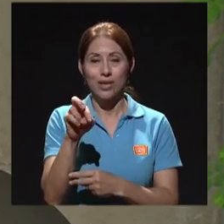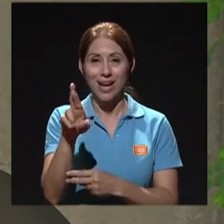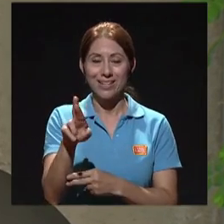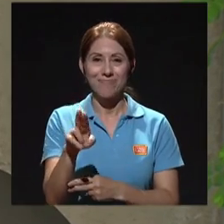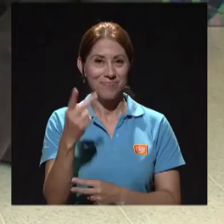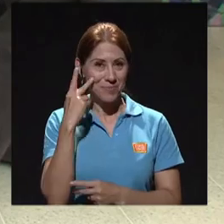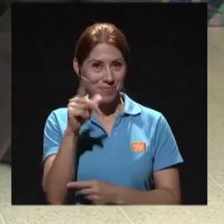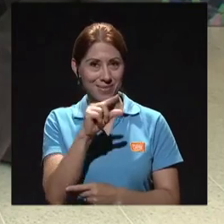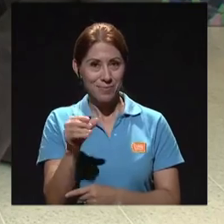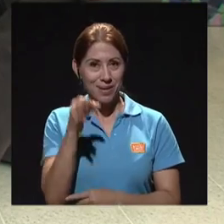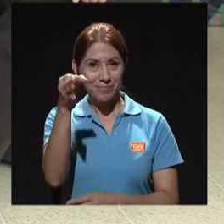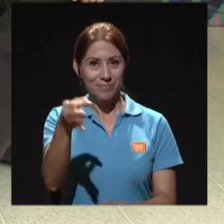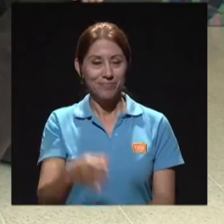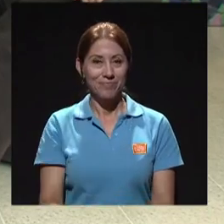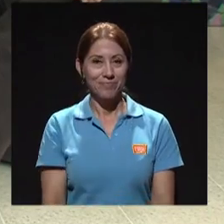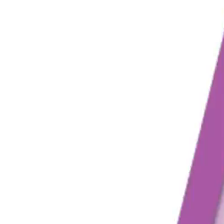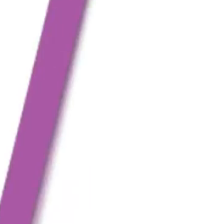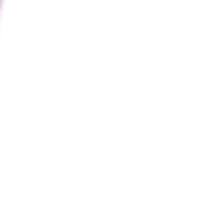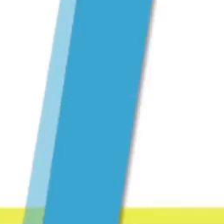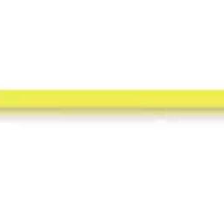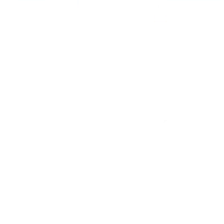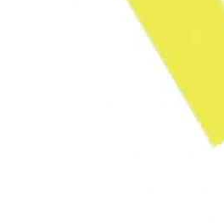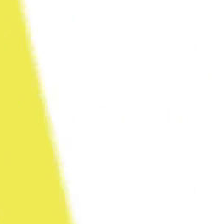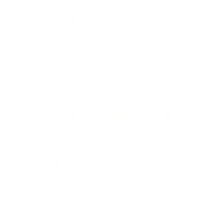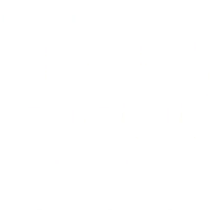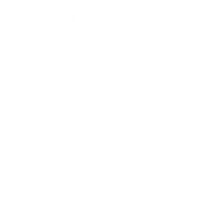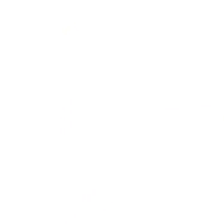Hasta la próxima semana. Hasta próxima. Hasta